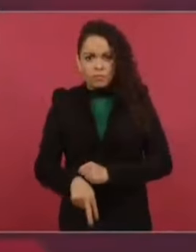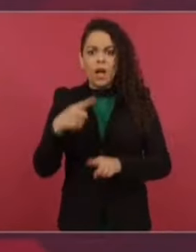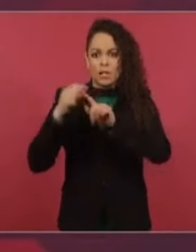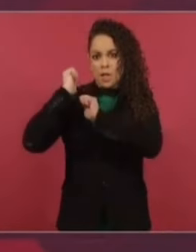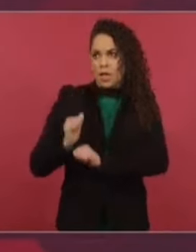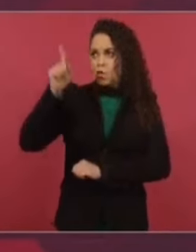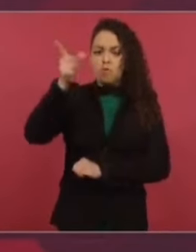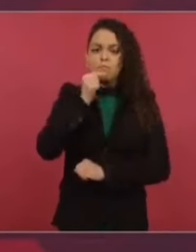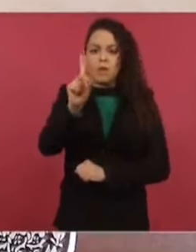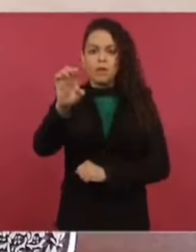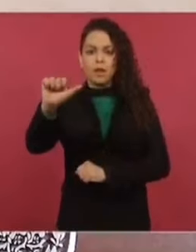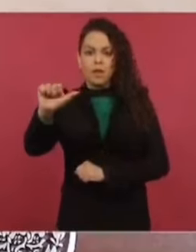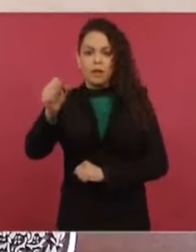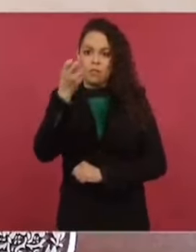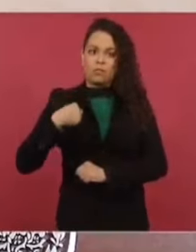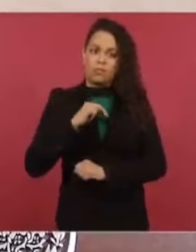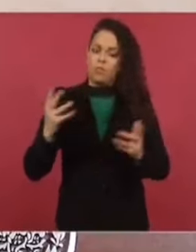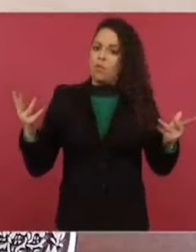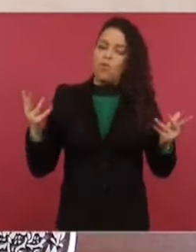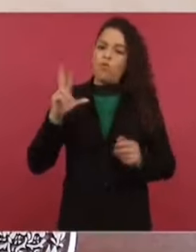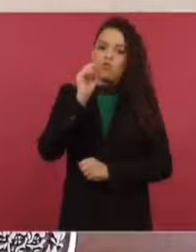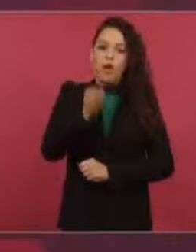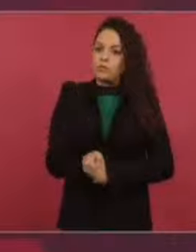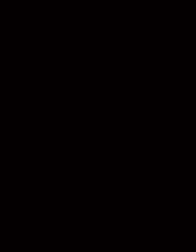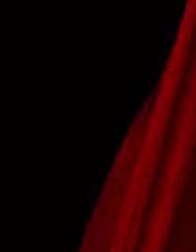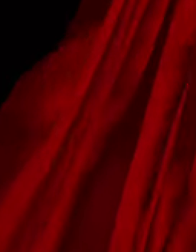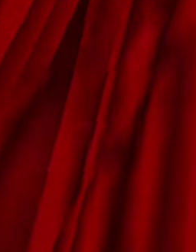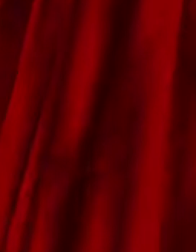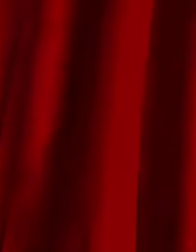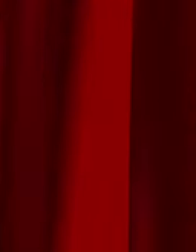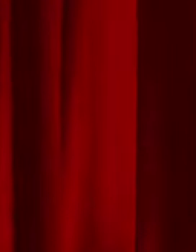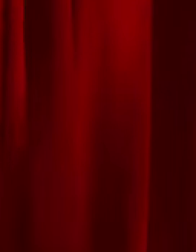y se demostró que le fabricaron delitos.